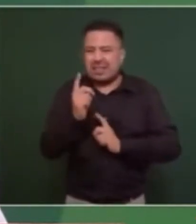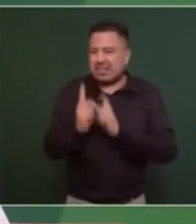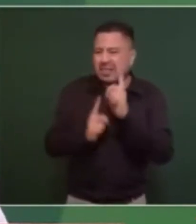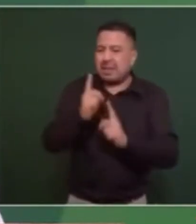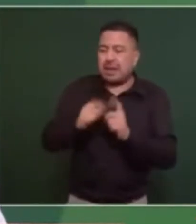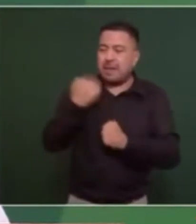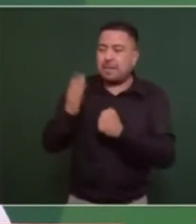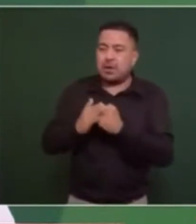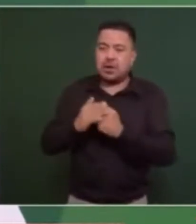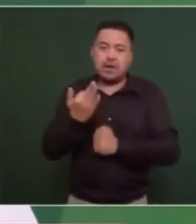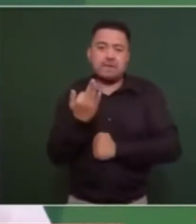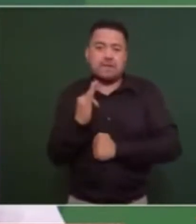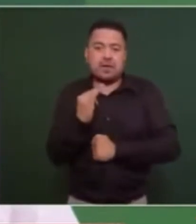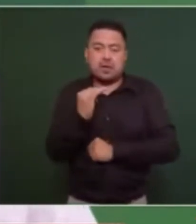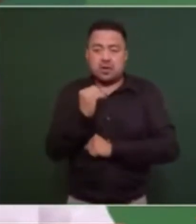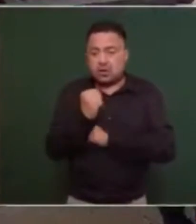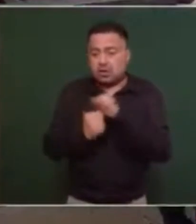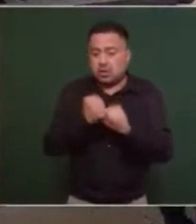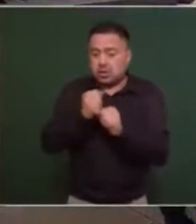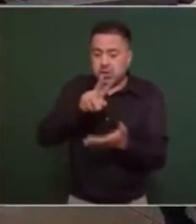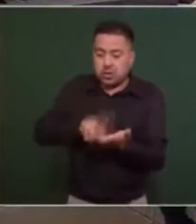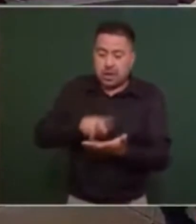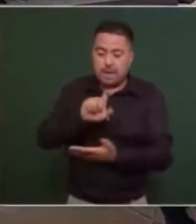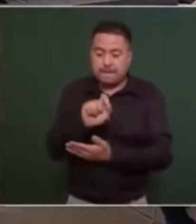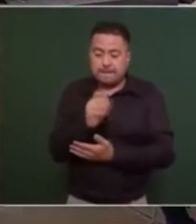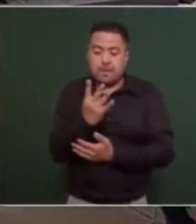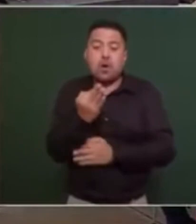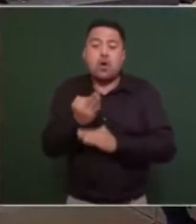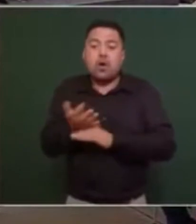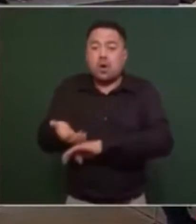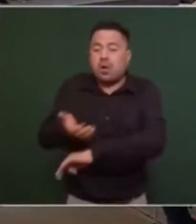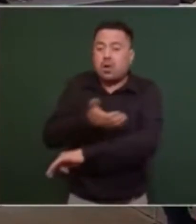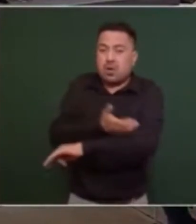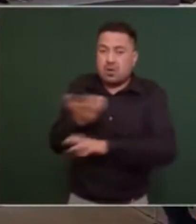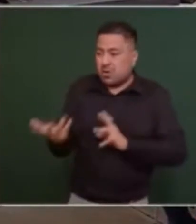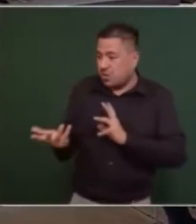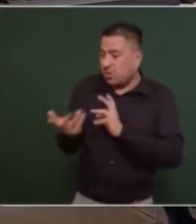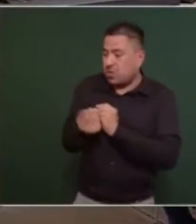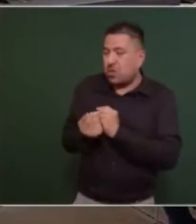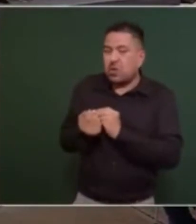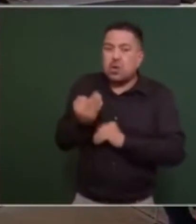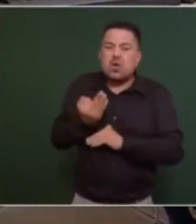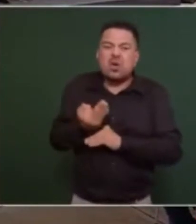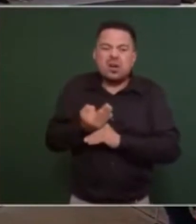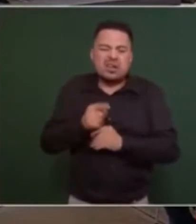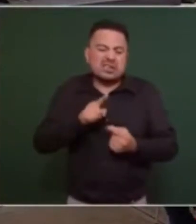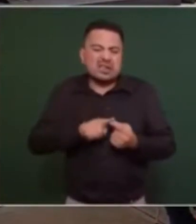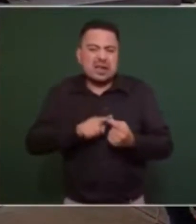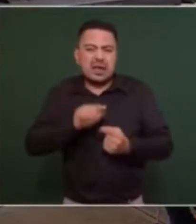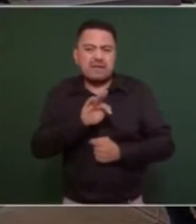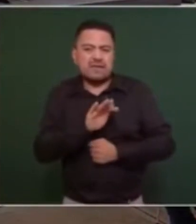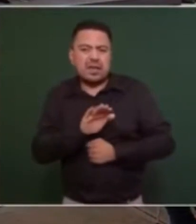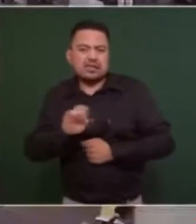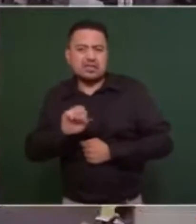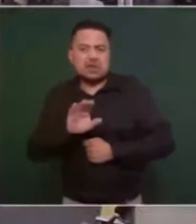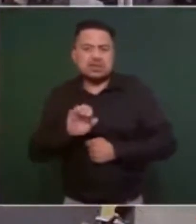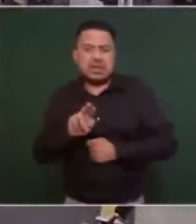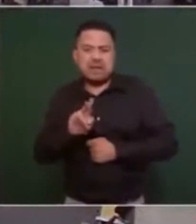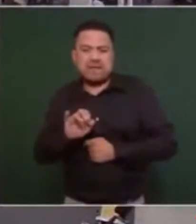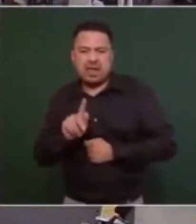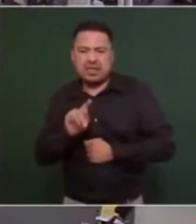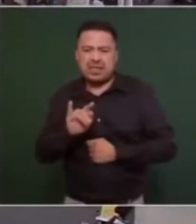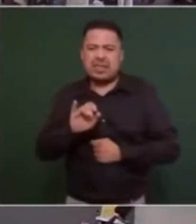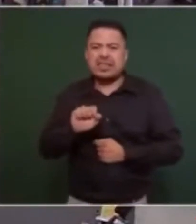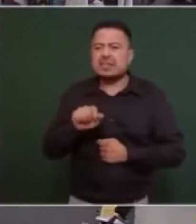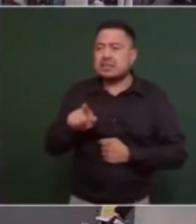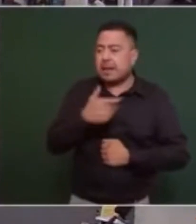febrero de 2024. Hoy nos acompañan aquí en esta conferencia Francisco Cervantes, que es el presidente